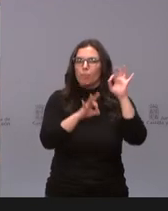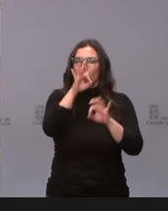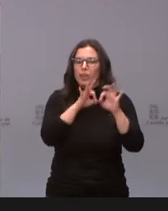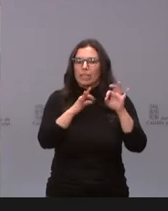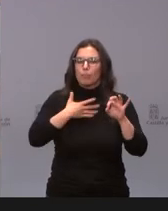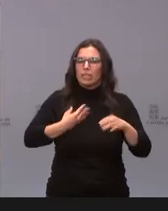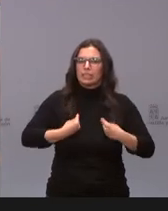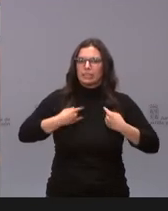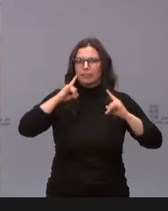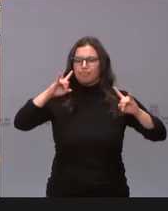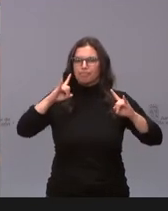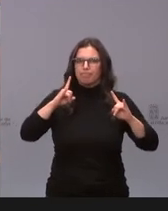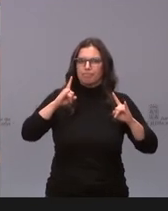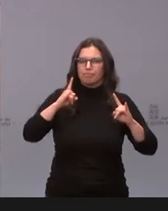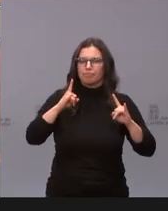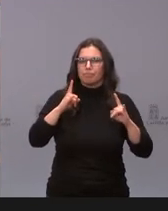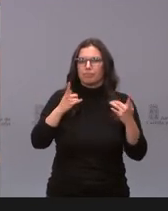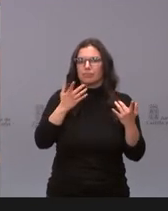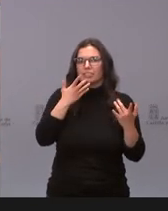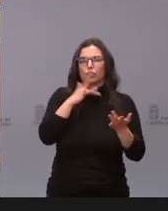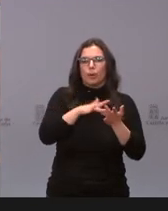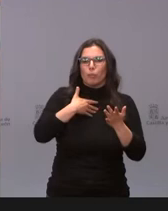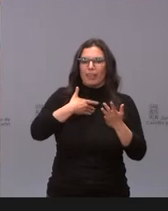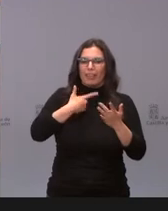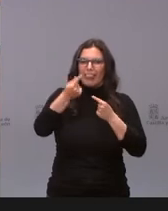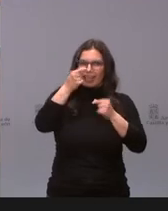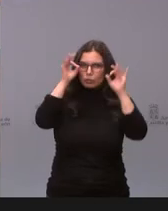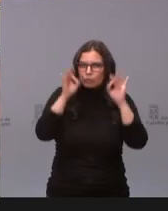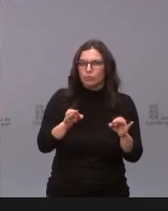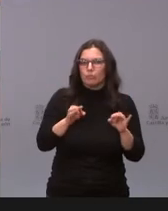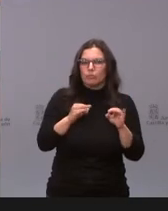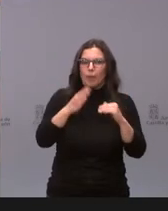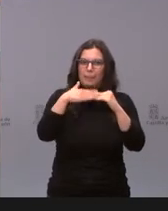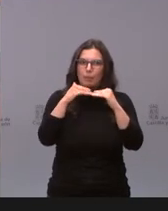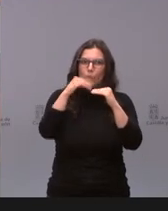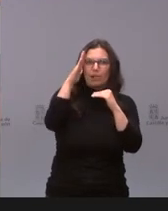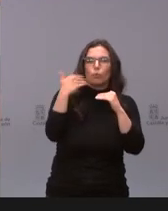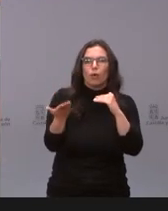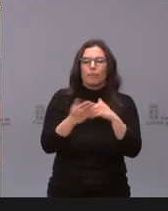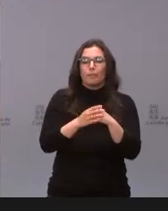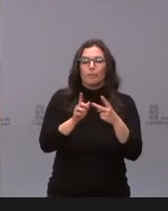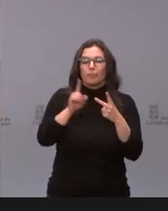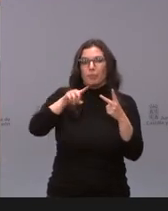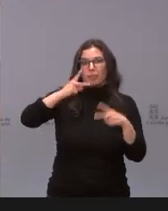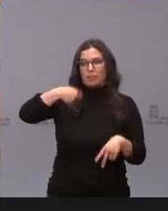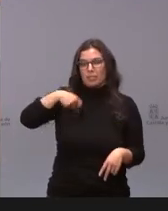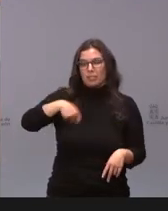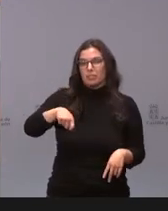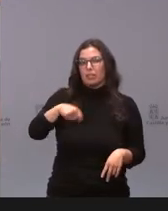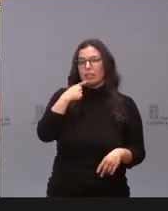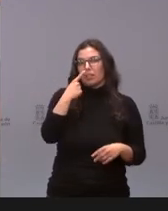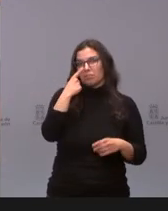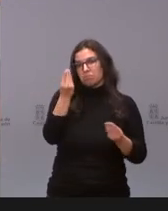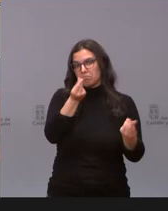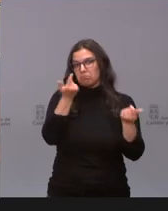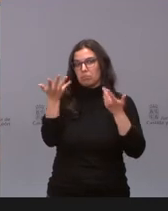alarma. Sé que ha dicho que cuando esté alta, pero si pudiéramos delimitar un poco más. Y luego el vicepresidente, ha hecho una estimación alentadora,